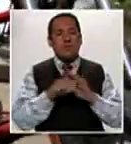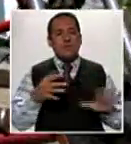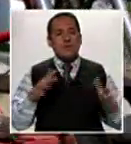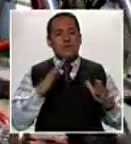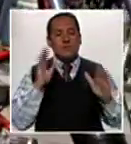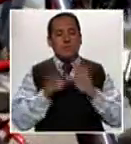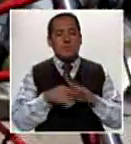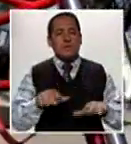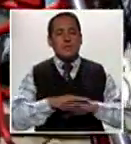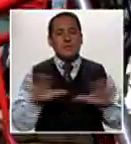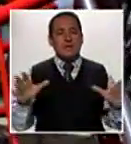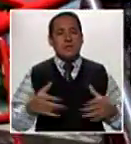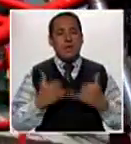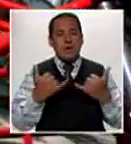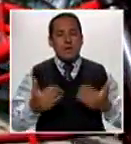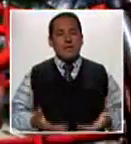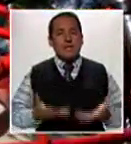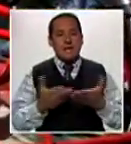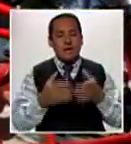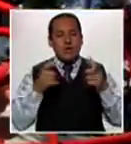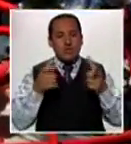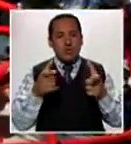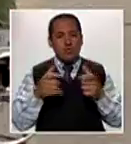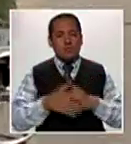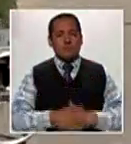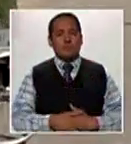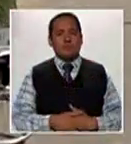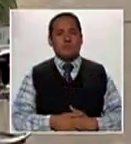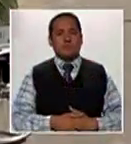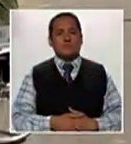más o menos acabado. Falta dotarle de seguridad.